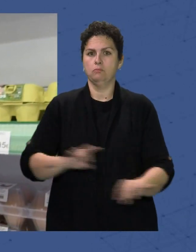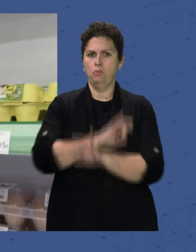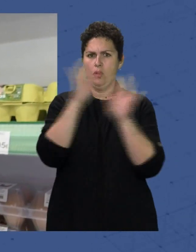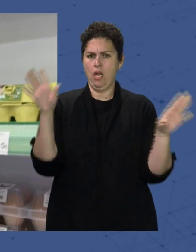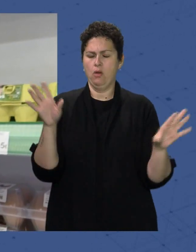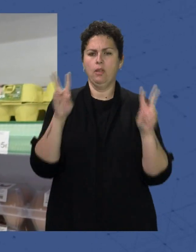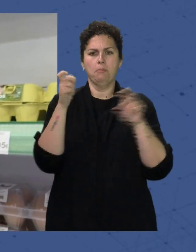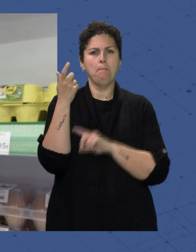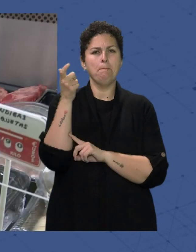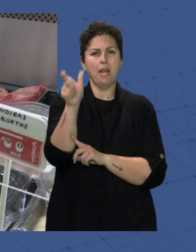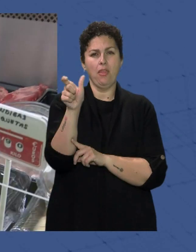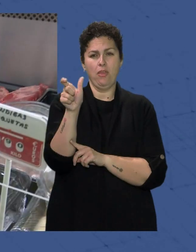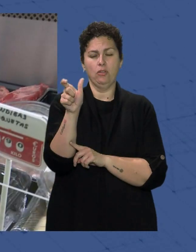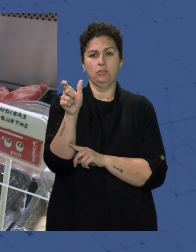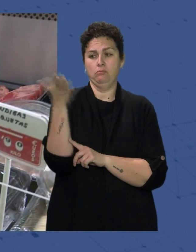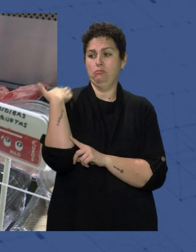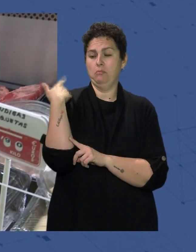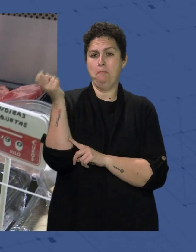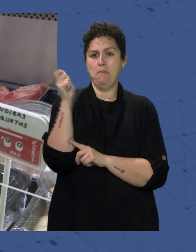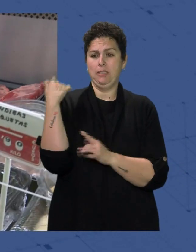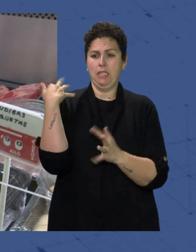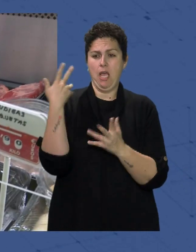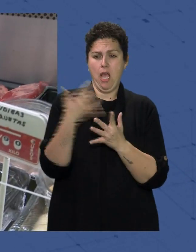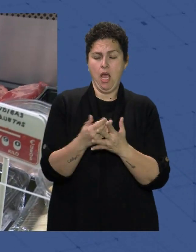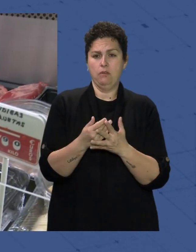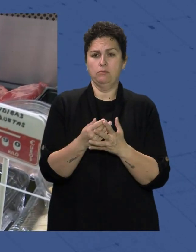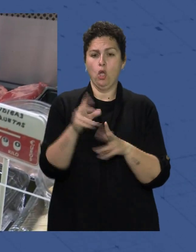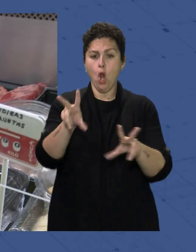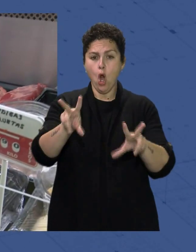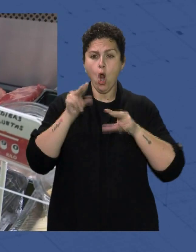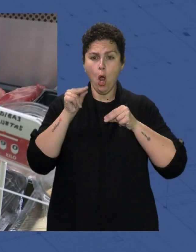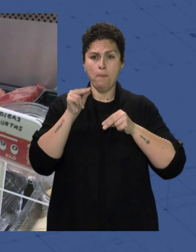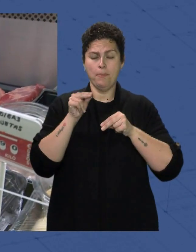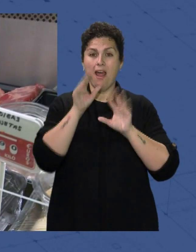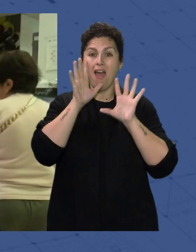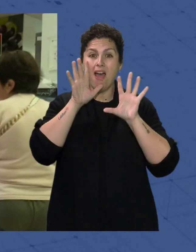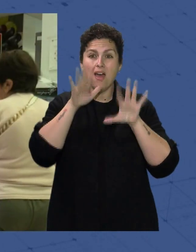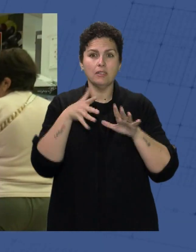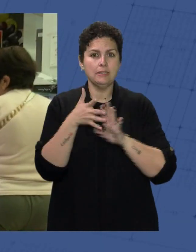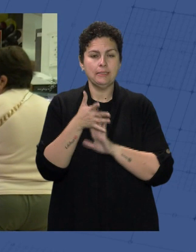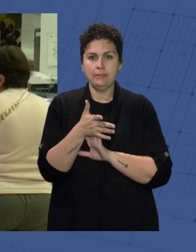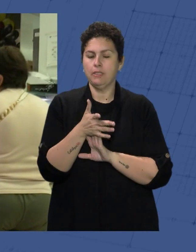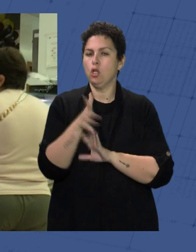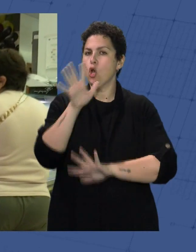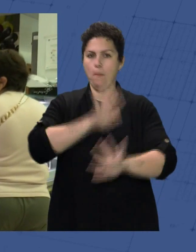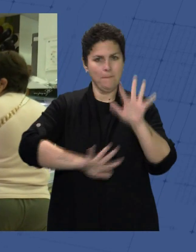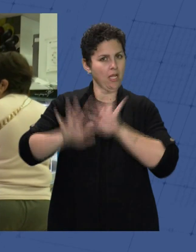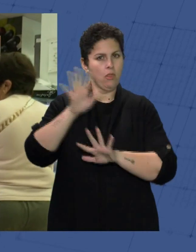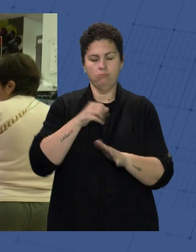precios Es que en los últimos meses La cesta de la compra Se ha convertido En una de nuestras Grandes complicaciones